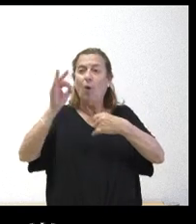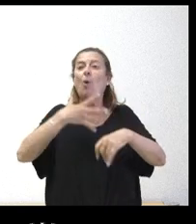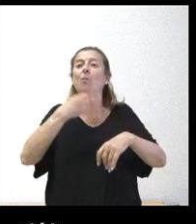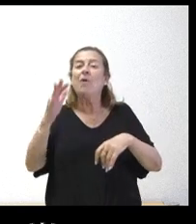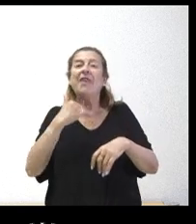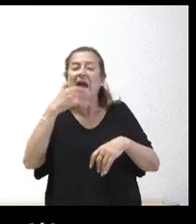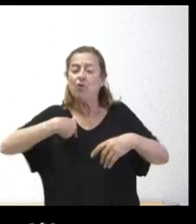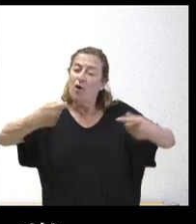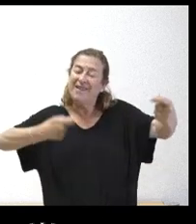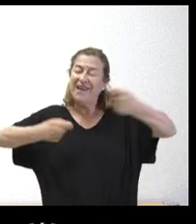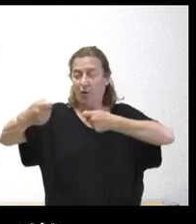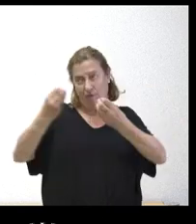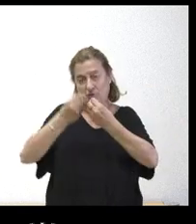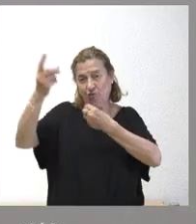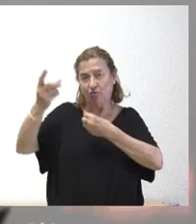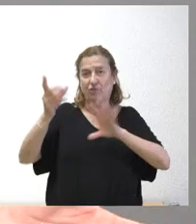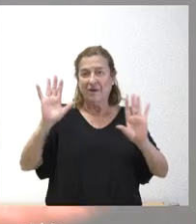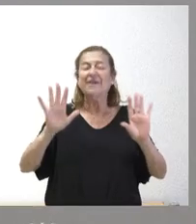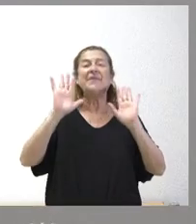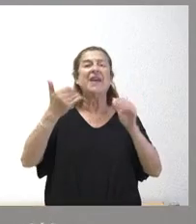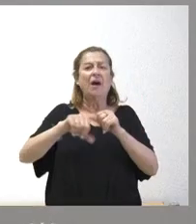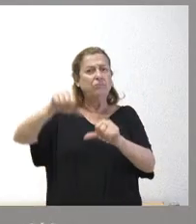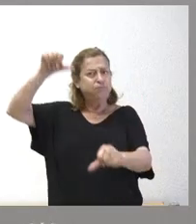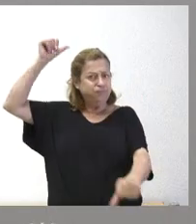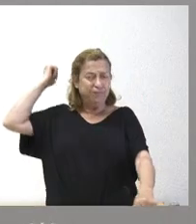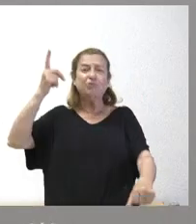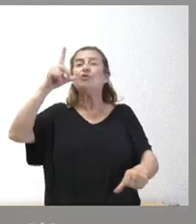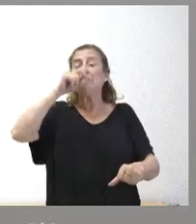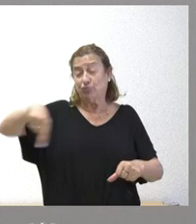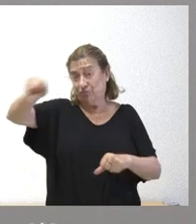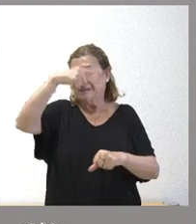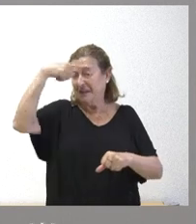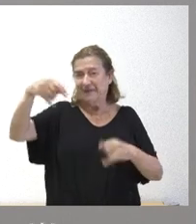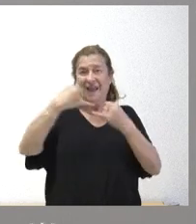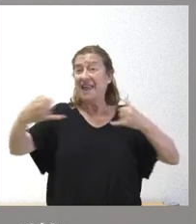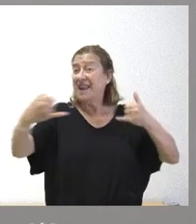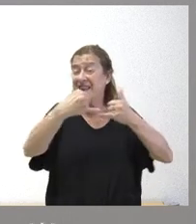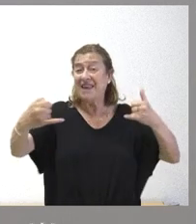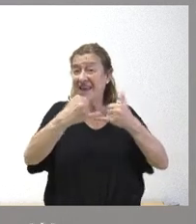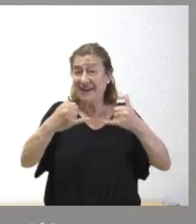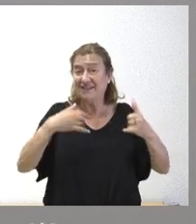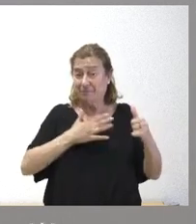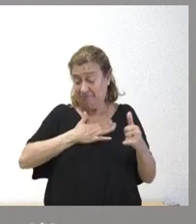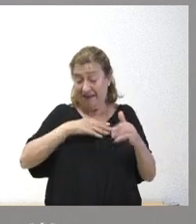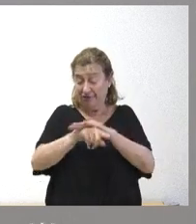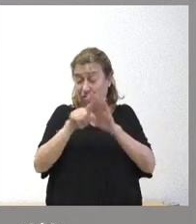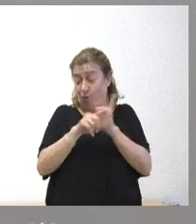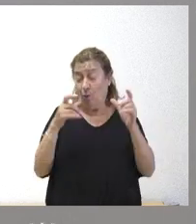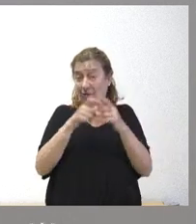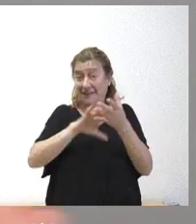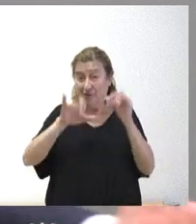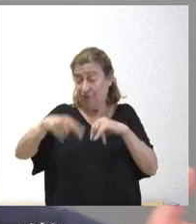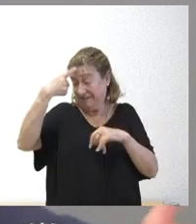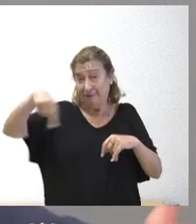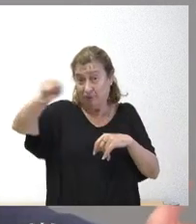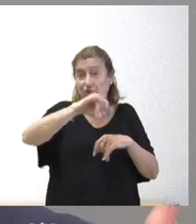tipo de negociación si hay dinero a cambio. Bueno, desde hace muchos años están muy claras cuáles son las líneas que gestiona la Junta de Castilla y León, cuáles son esas líneas de transporte